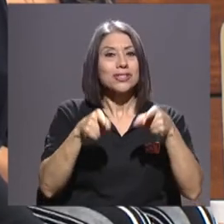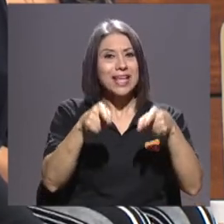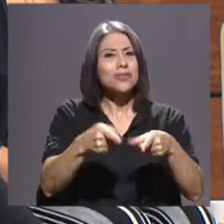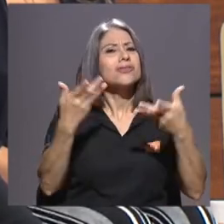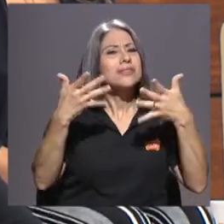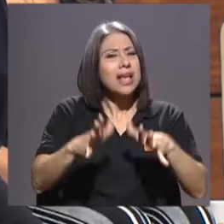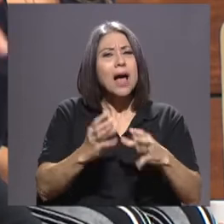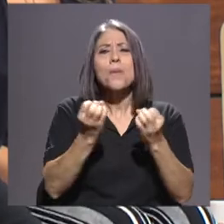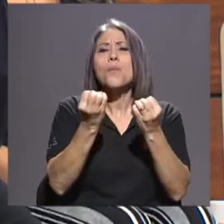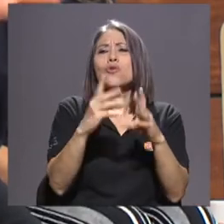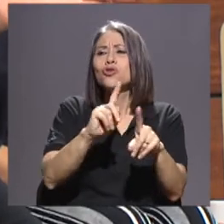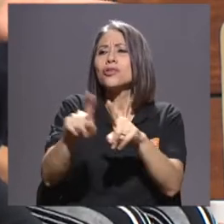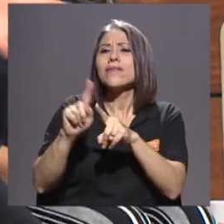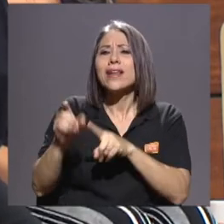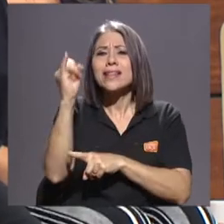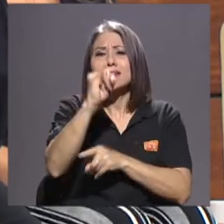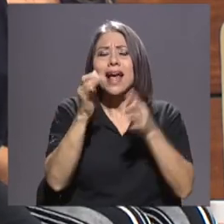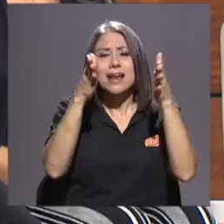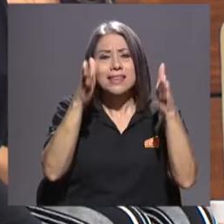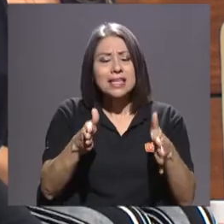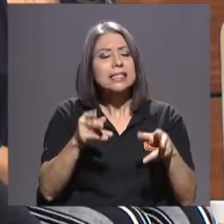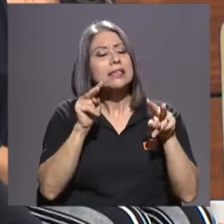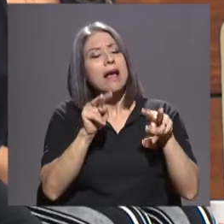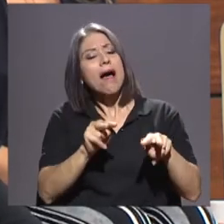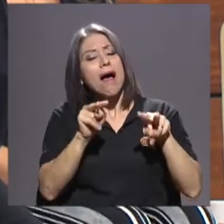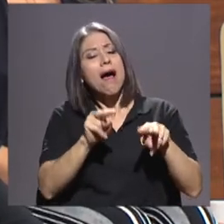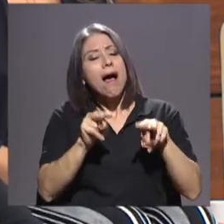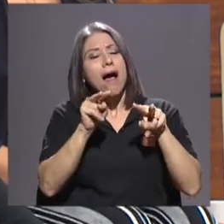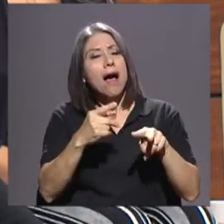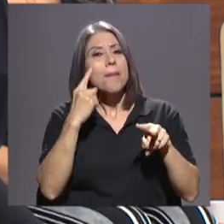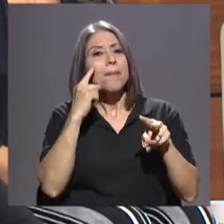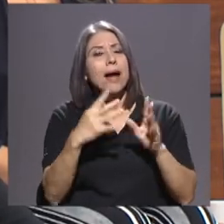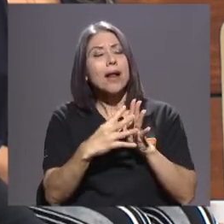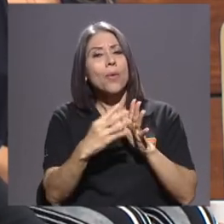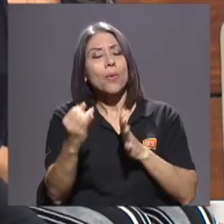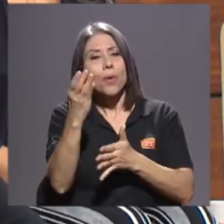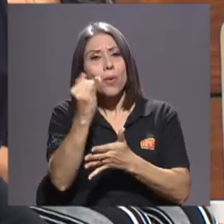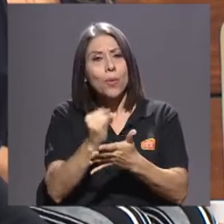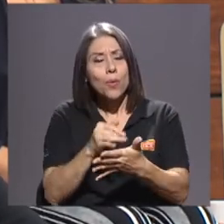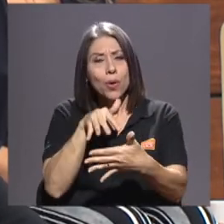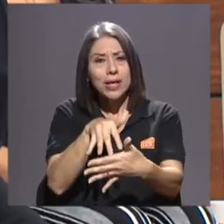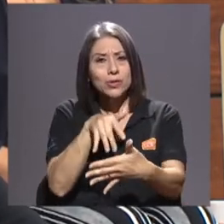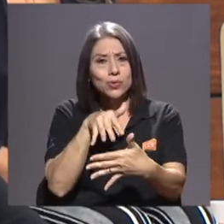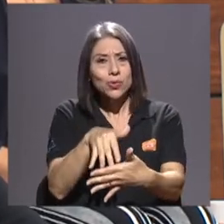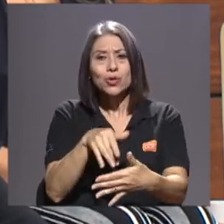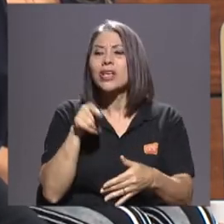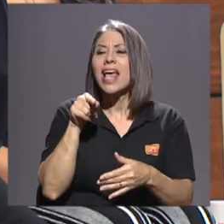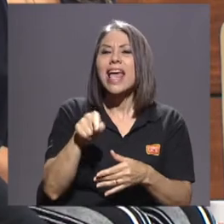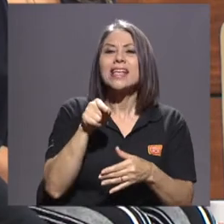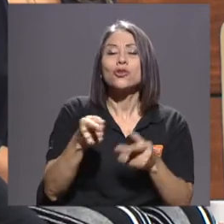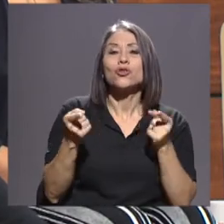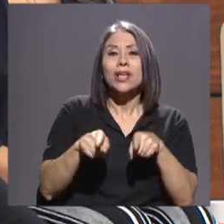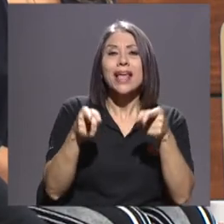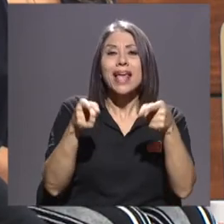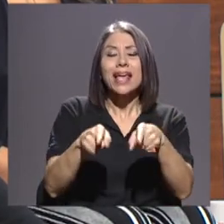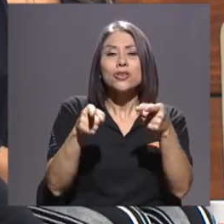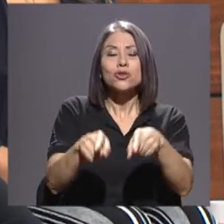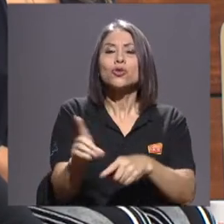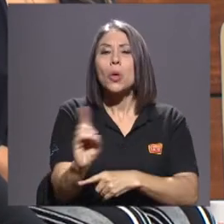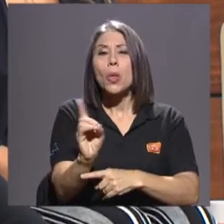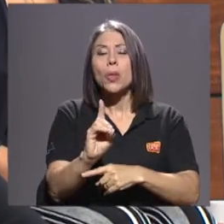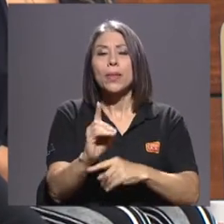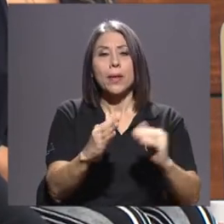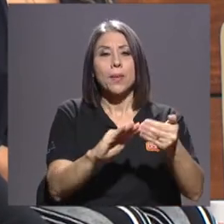de estudio y de trabajo, de los pintores a lo largo de la historia. Esos hechos están localizados en pueblos o en escenarios